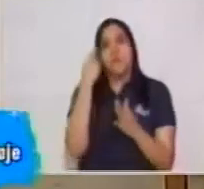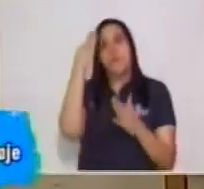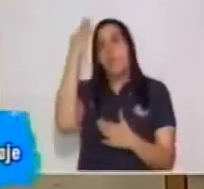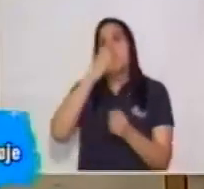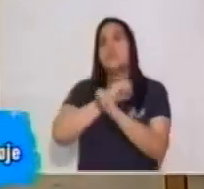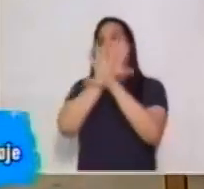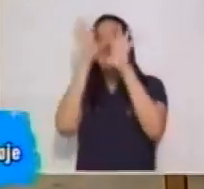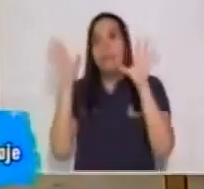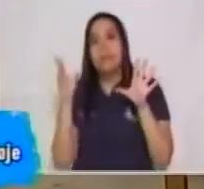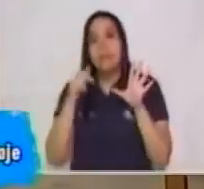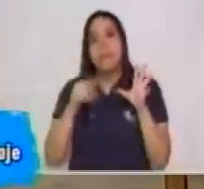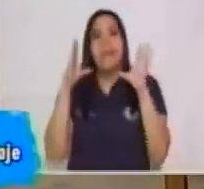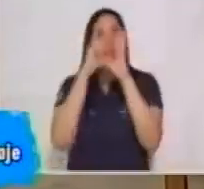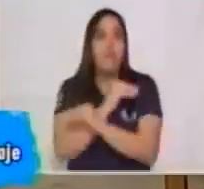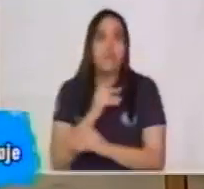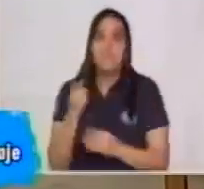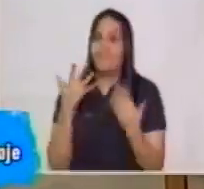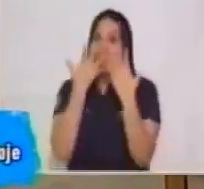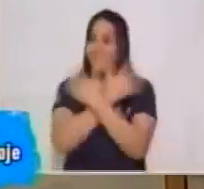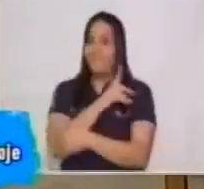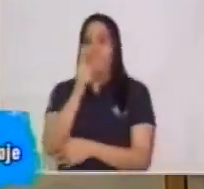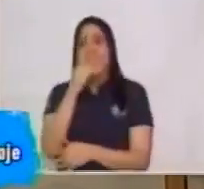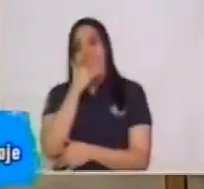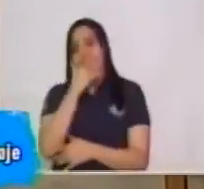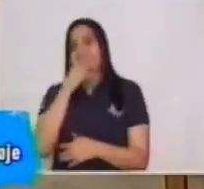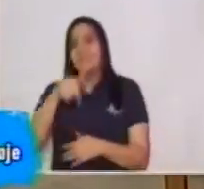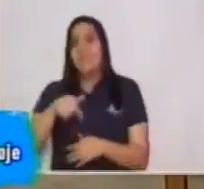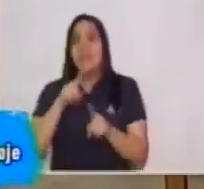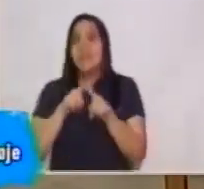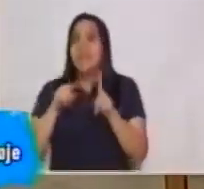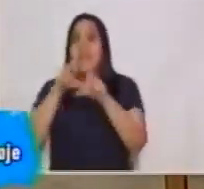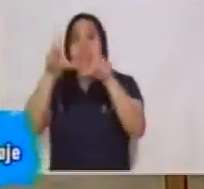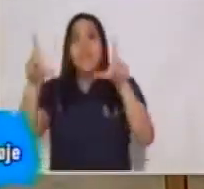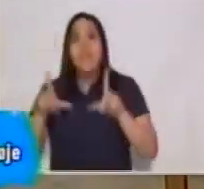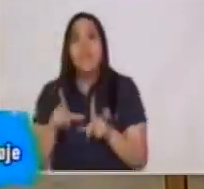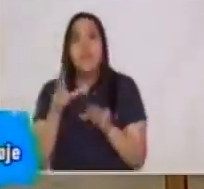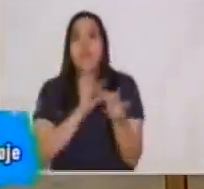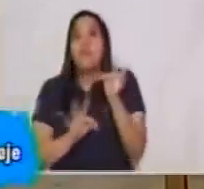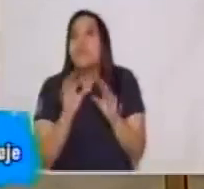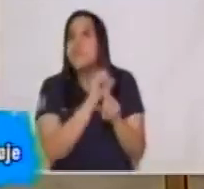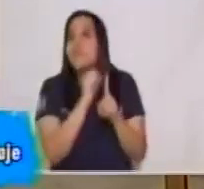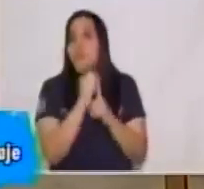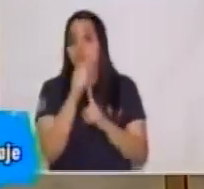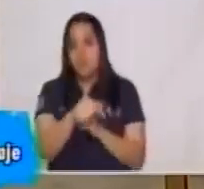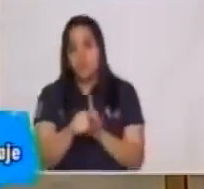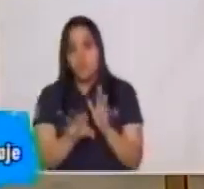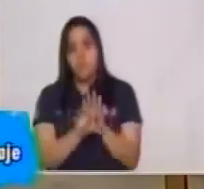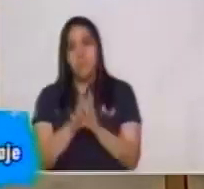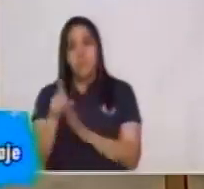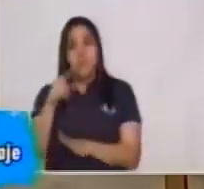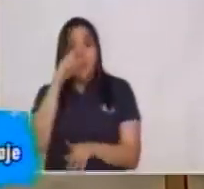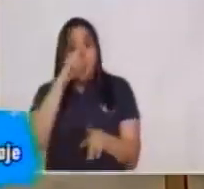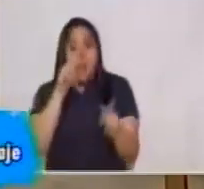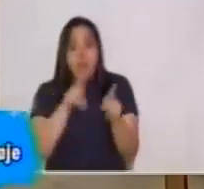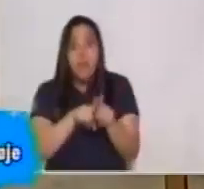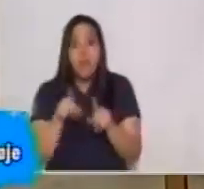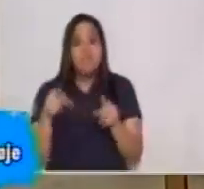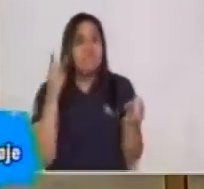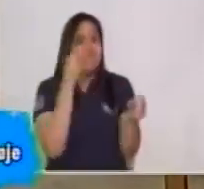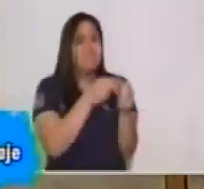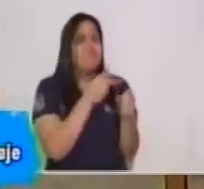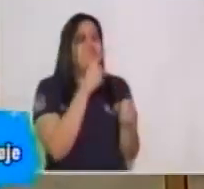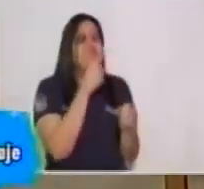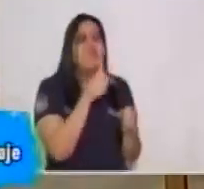noche. Ahí está determinado por el lugar, el tiempo y la situación. Luego tenemos a los participantes.